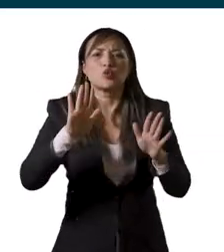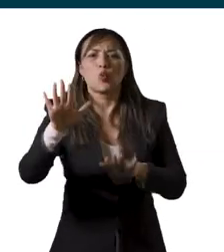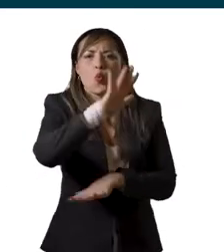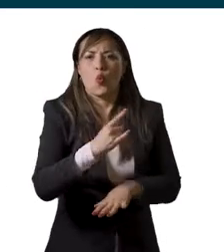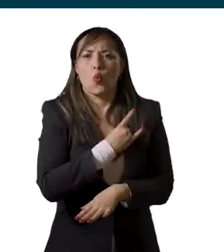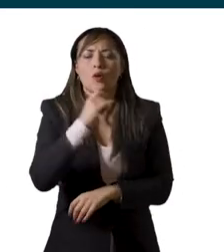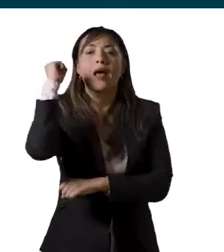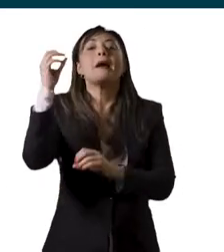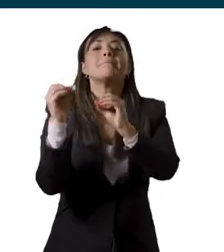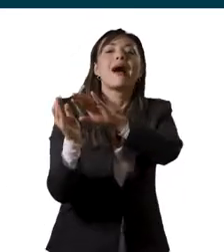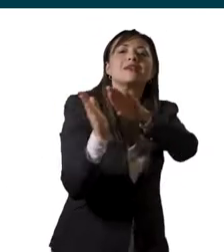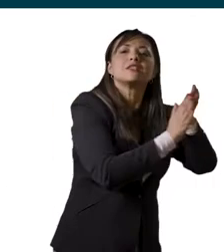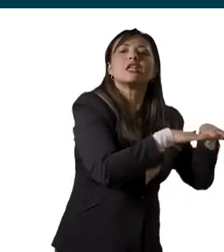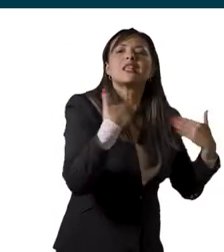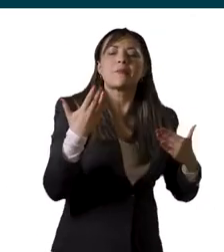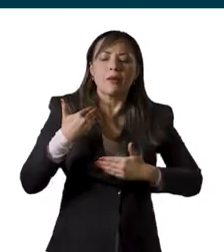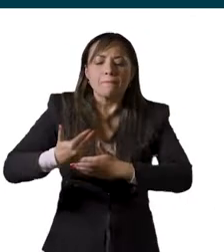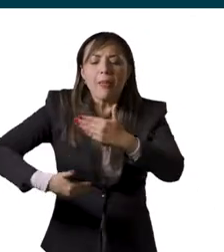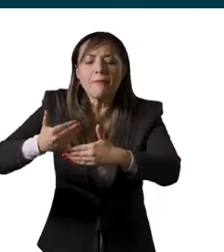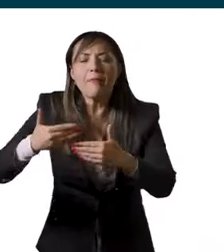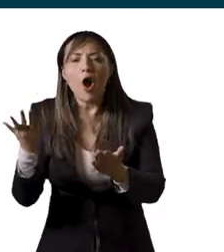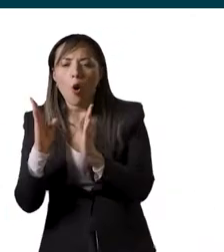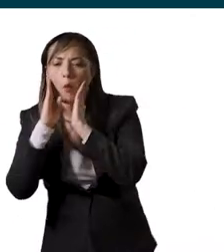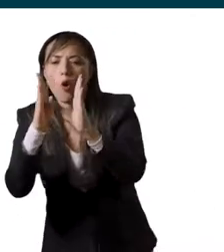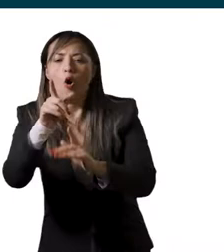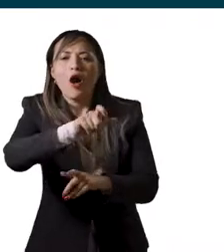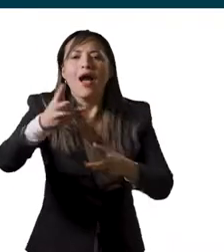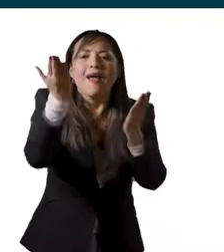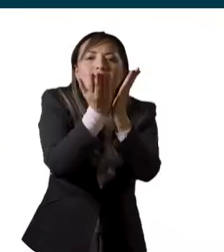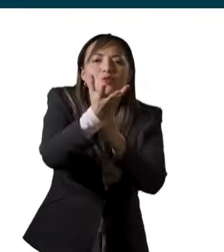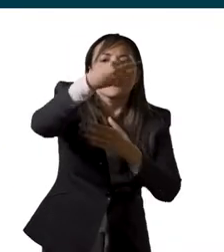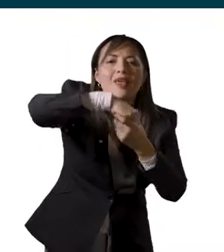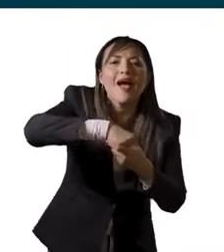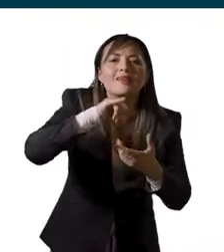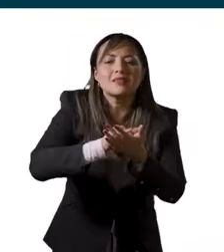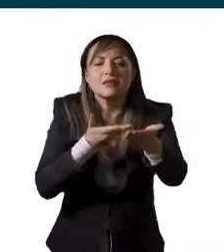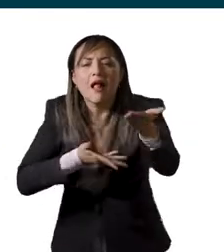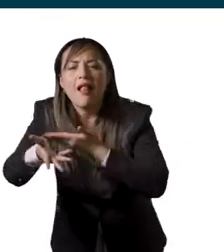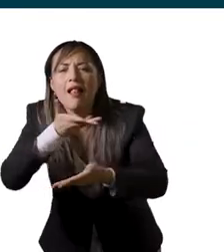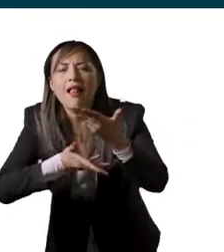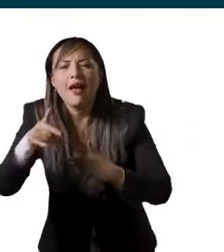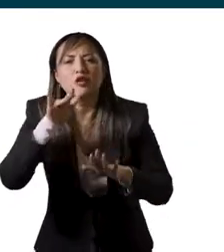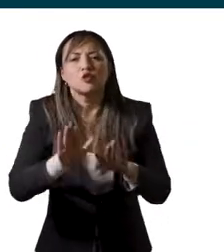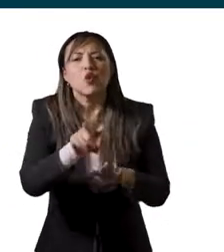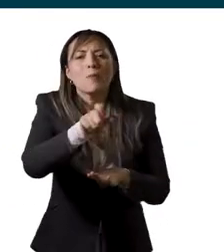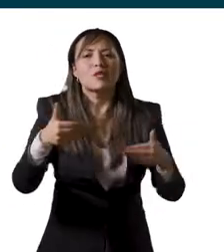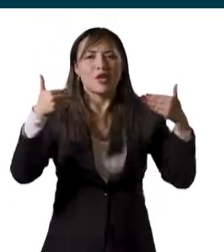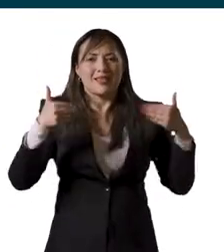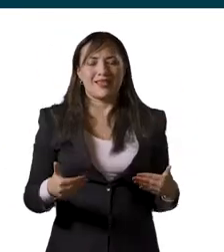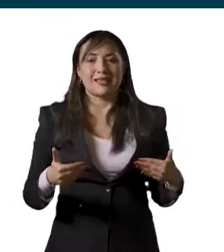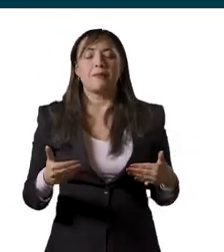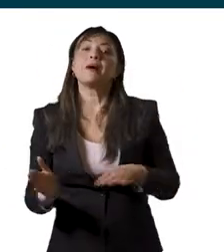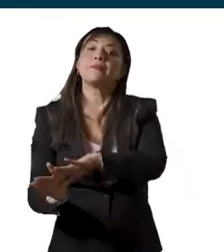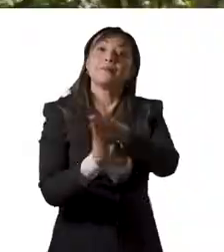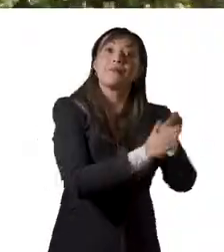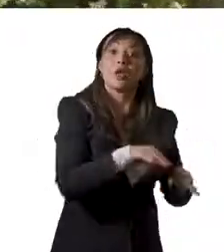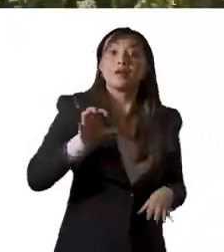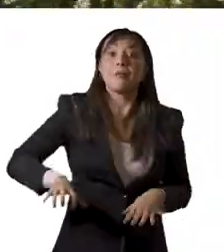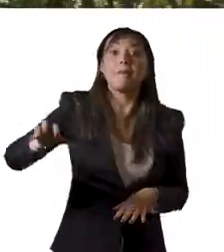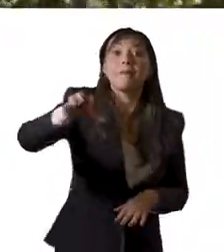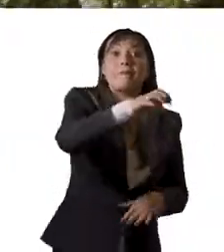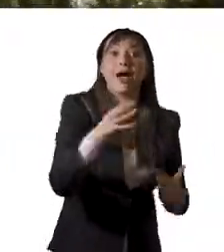y la construcción de la Ruta de Acompañamiento a la Comunidad Universitaria, Interacciones con Estudiantes con Discapacidad.